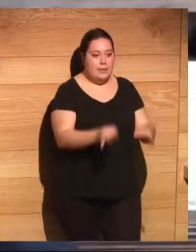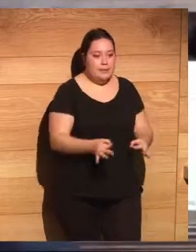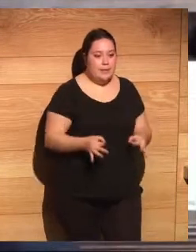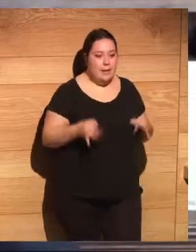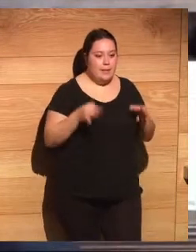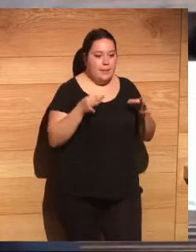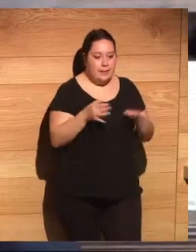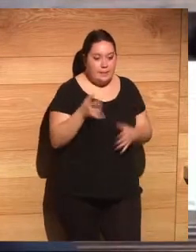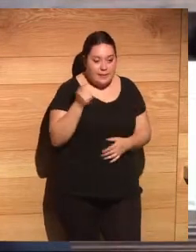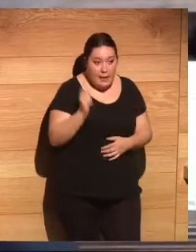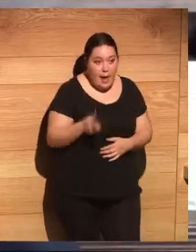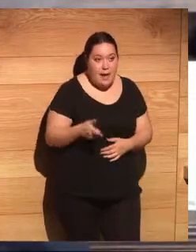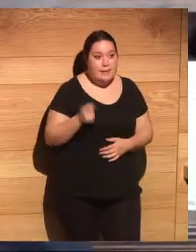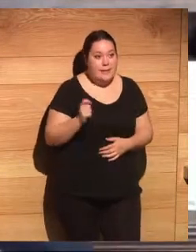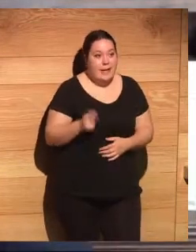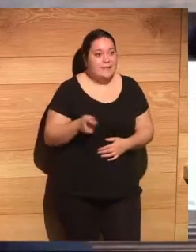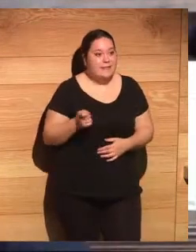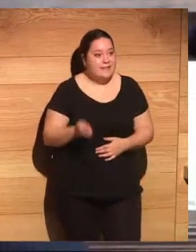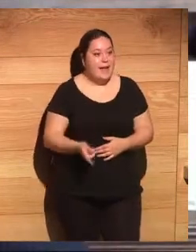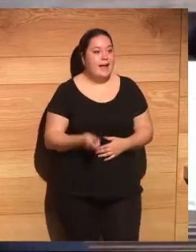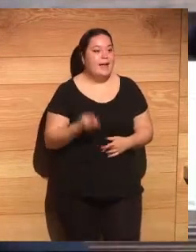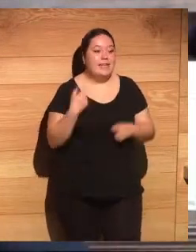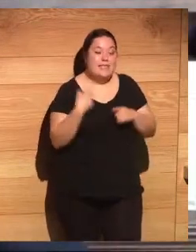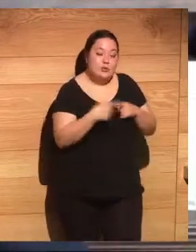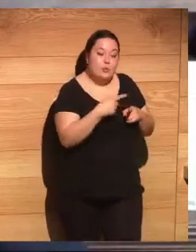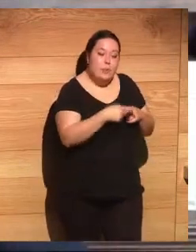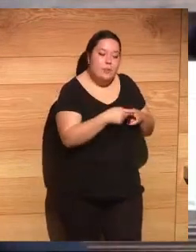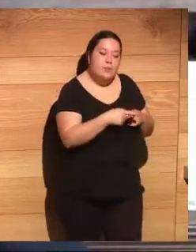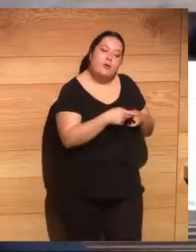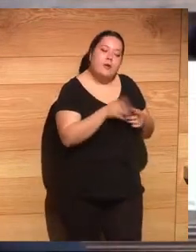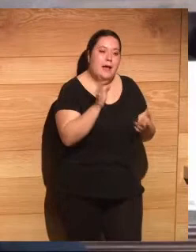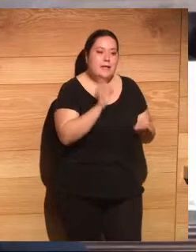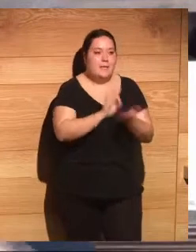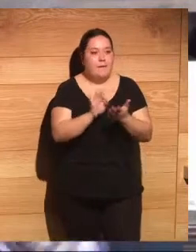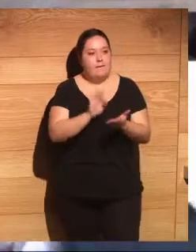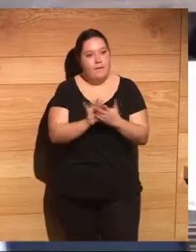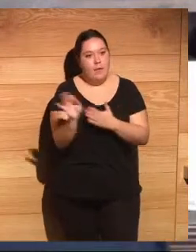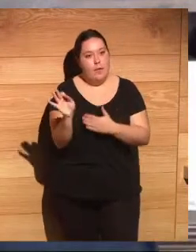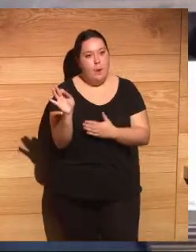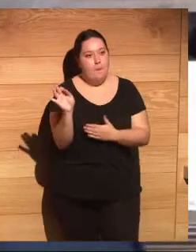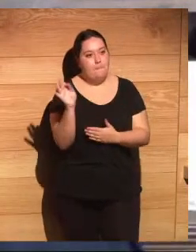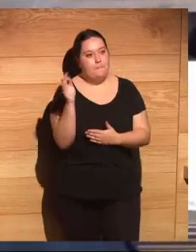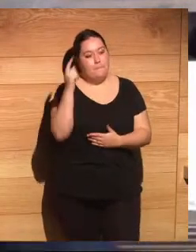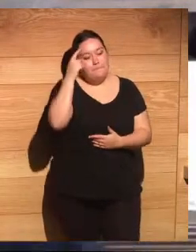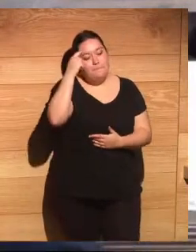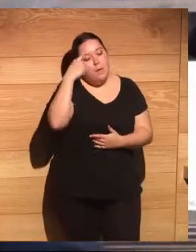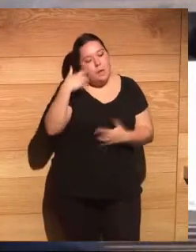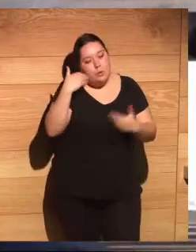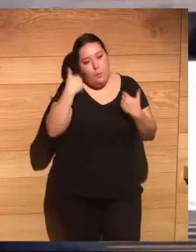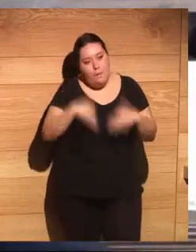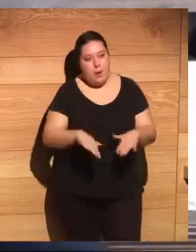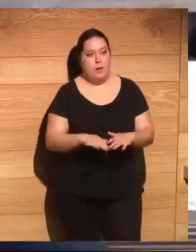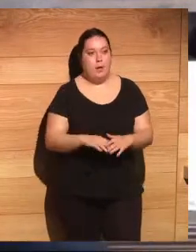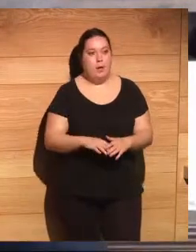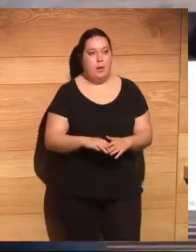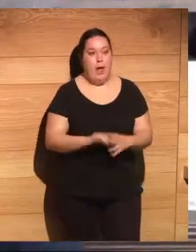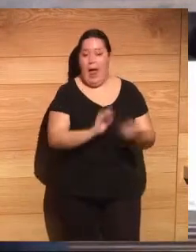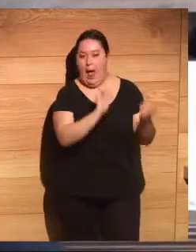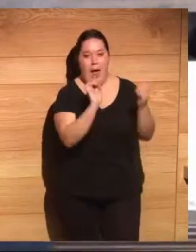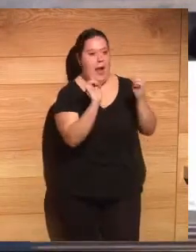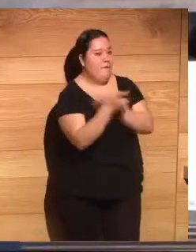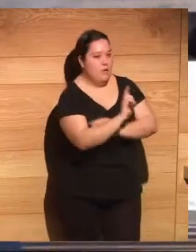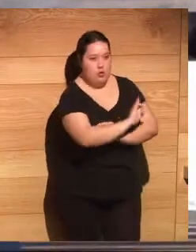el instrumento esté al servicio de la mente humana y no al revés.